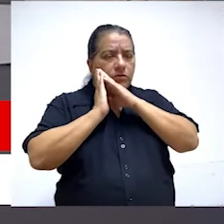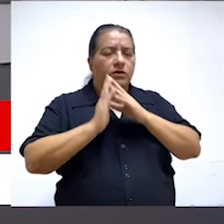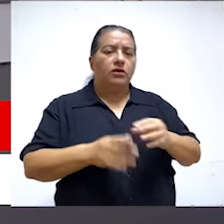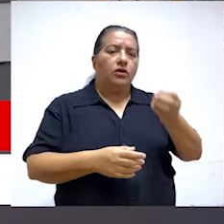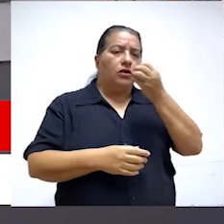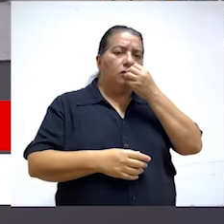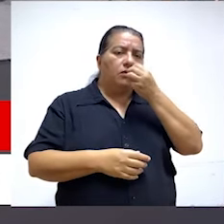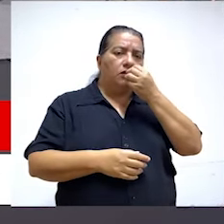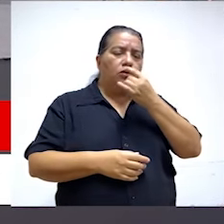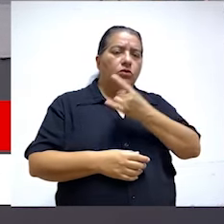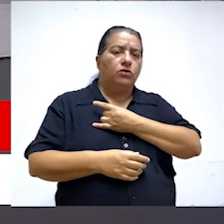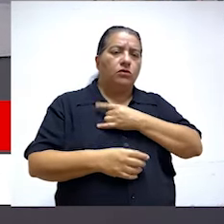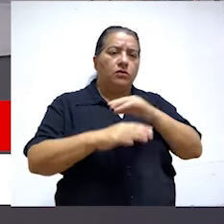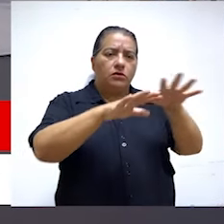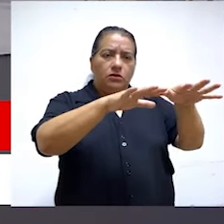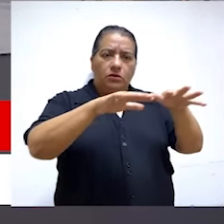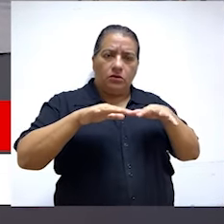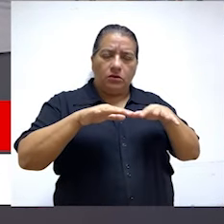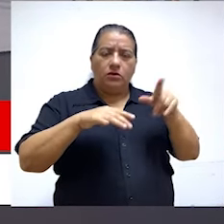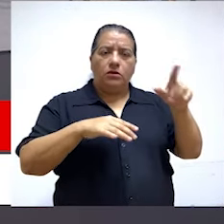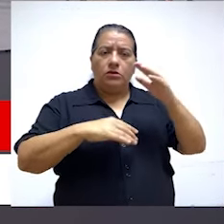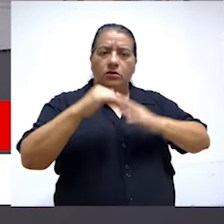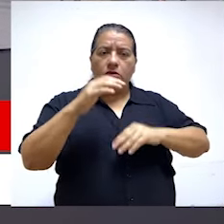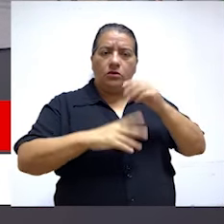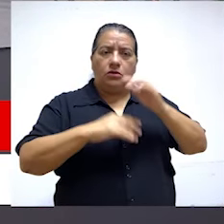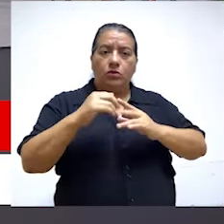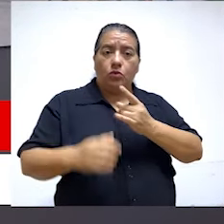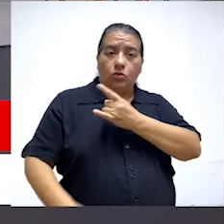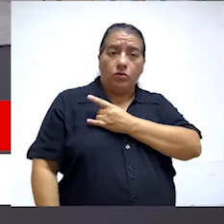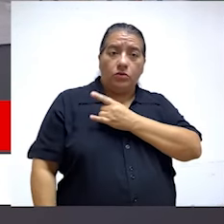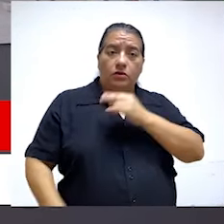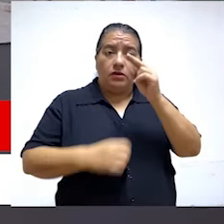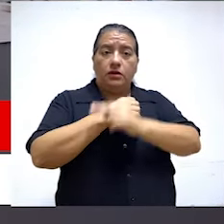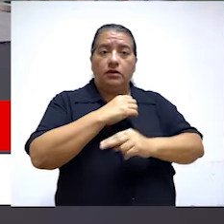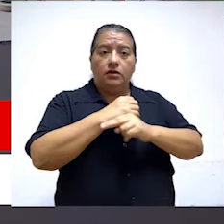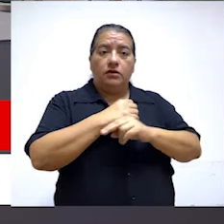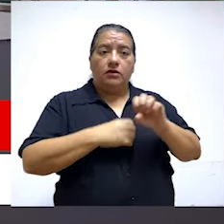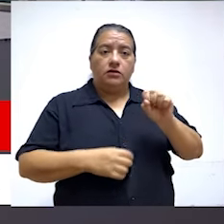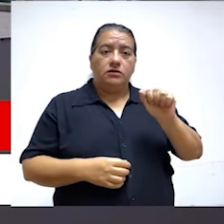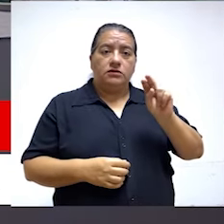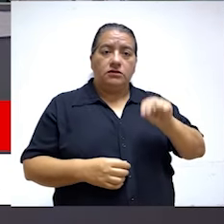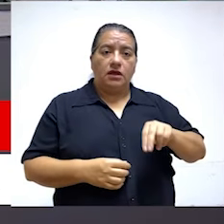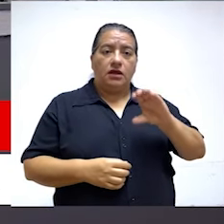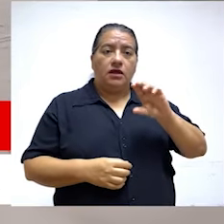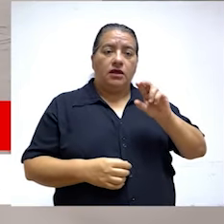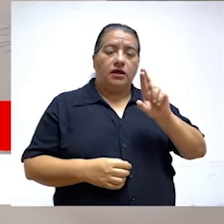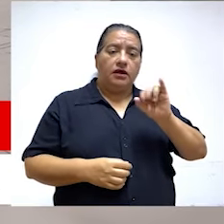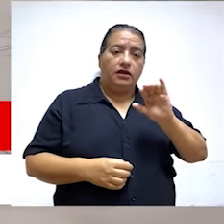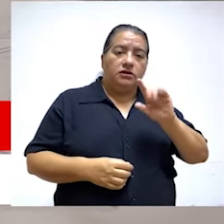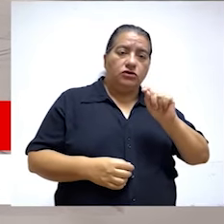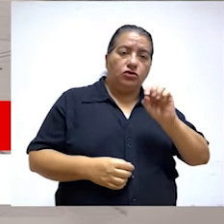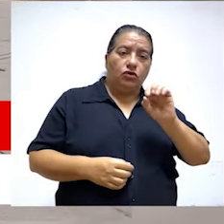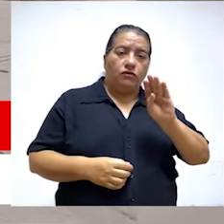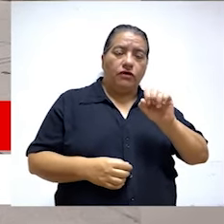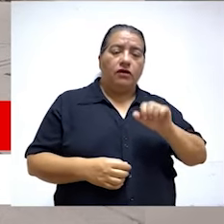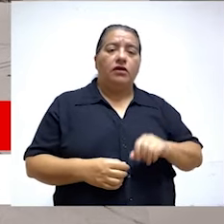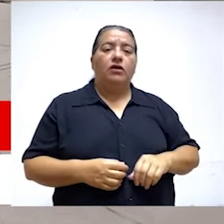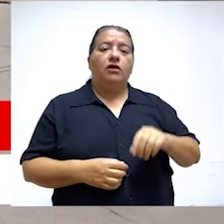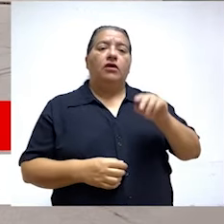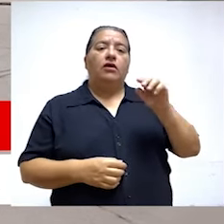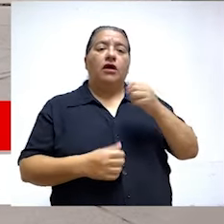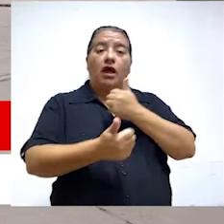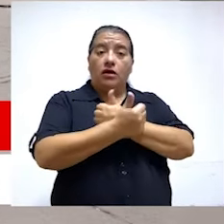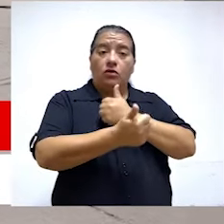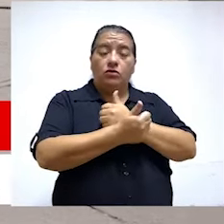residencia y el comedor universitario Villa Bolivariana, que se construirá en la Universidad Nacional San Cristóbal de Huamanga,